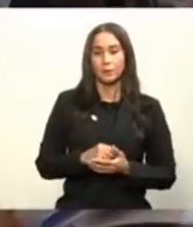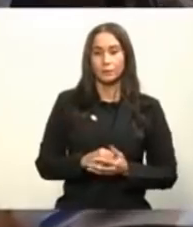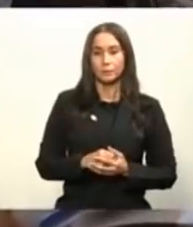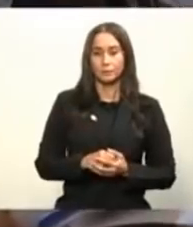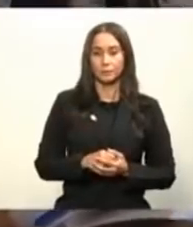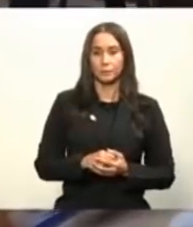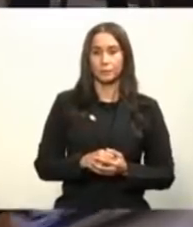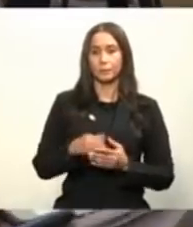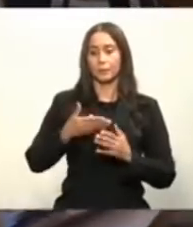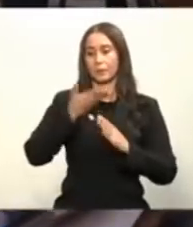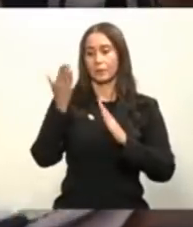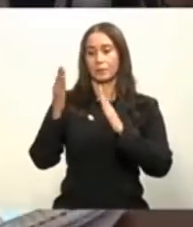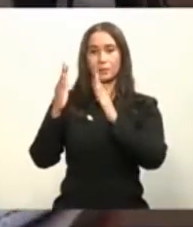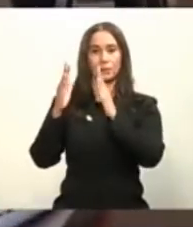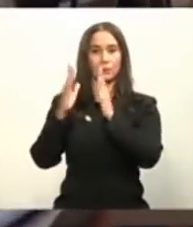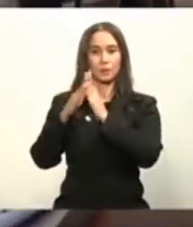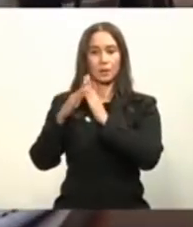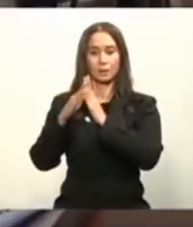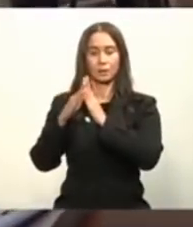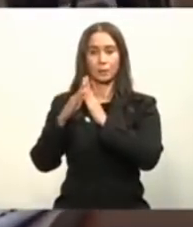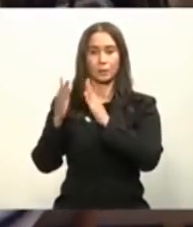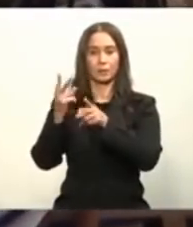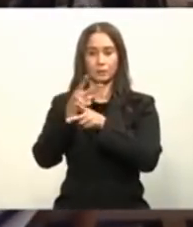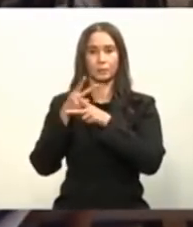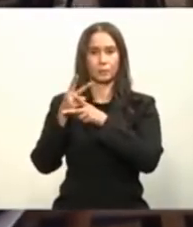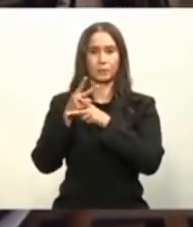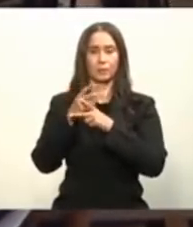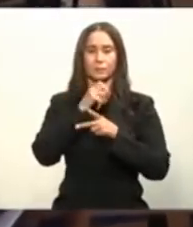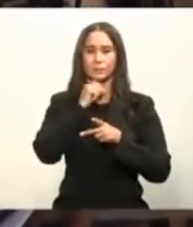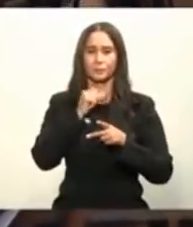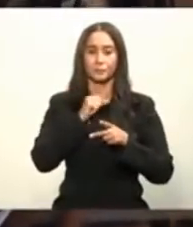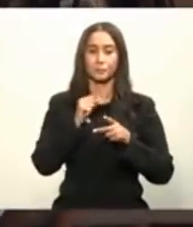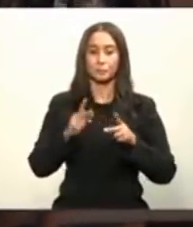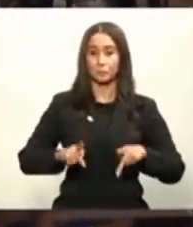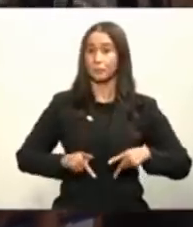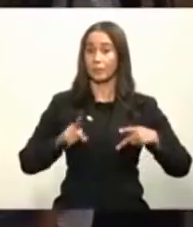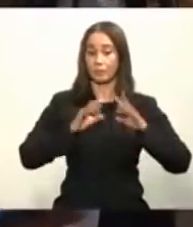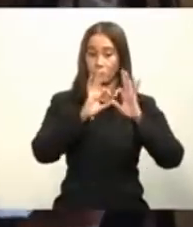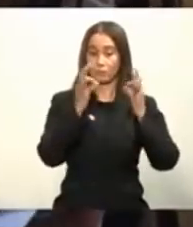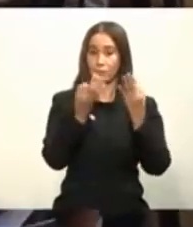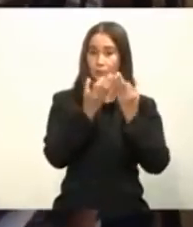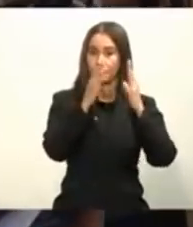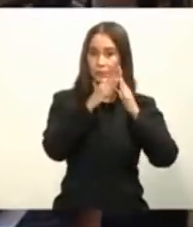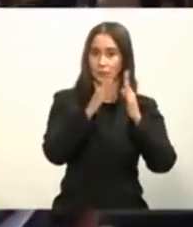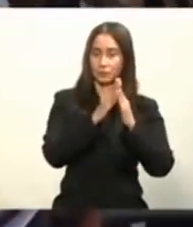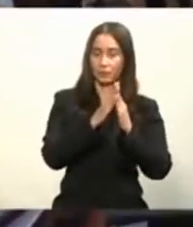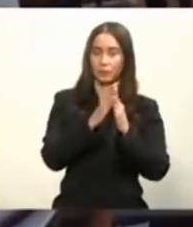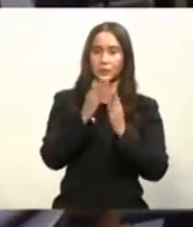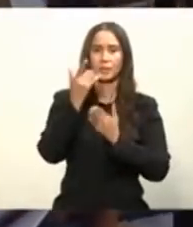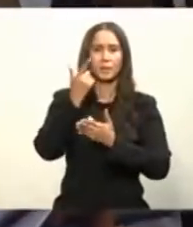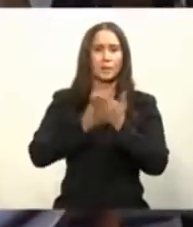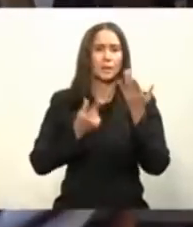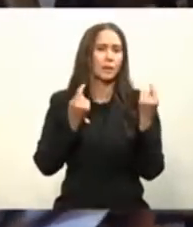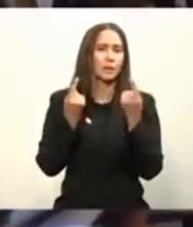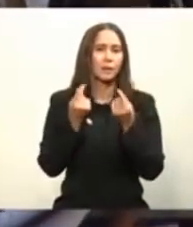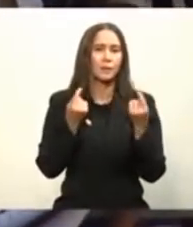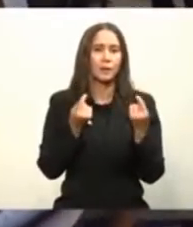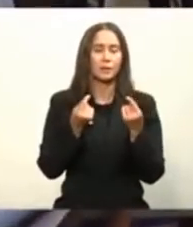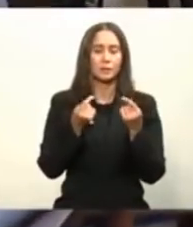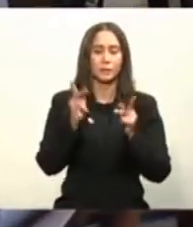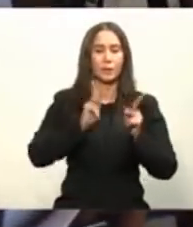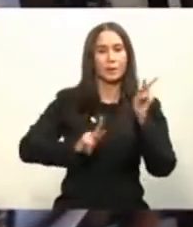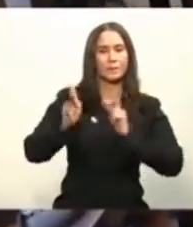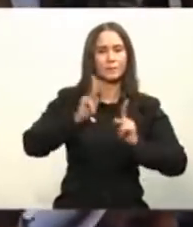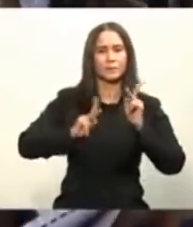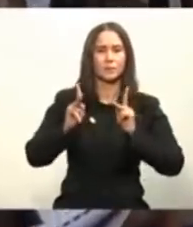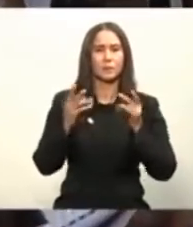recluida en los hogares sino que está en sus casas ¿Cómo se hará ese proceso? ¿Habrá personal visitando casa casa por casa? Un poco que nos